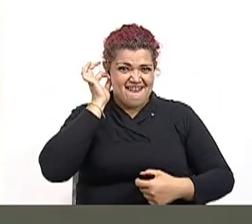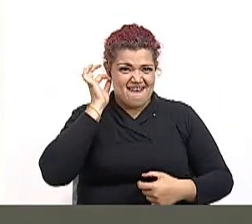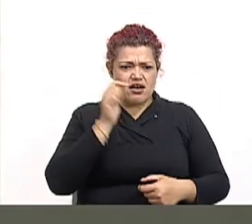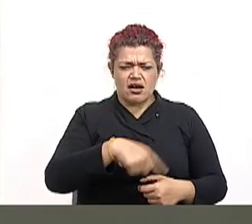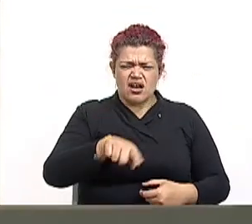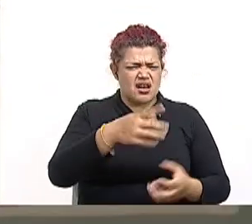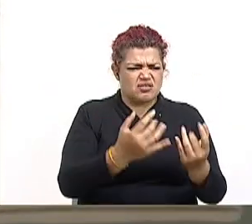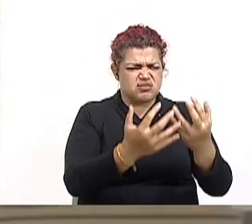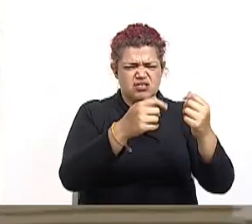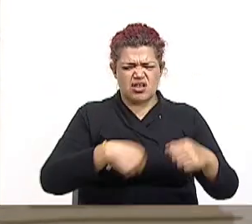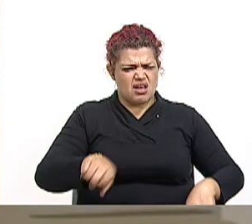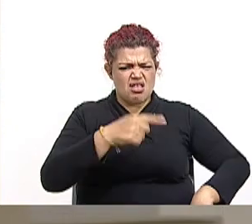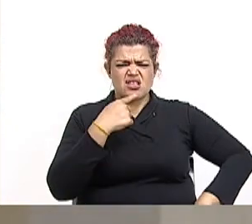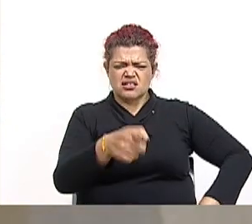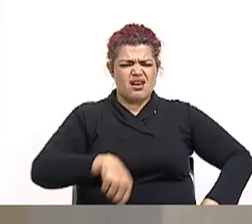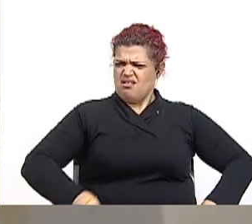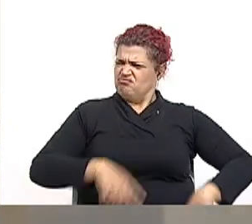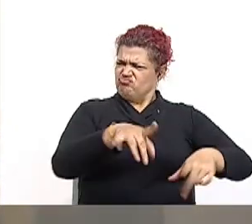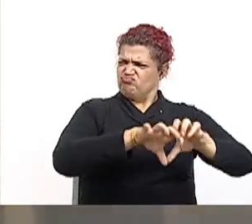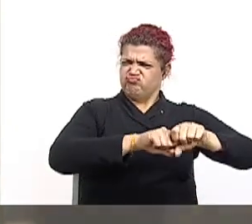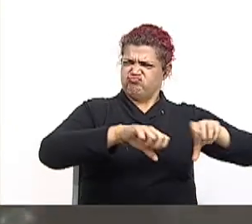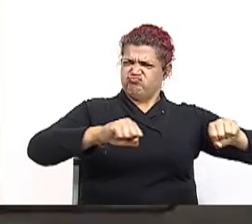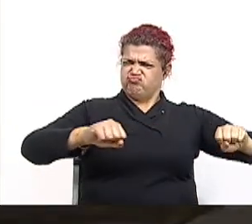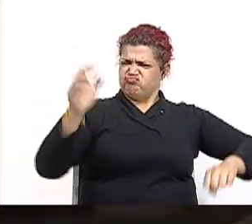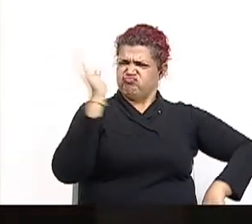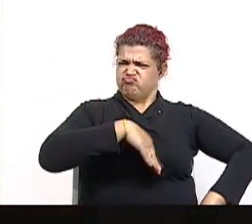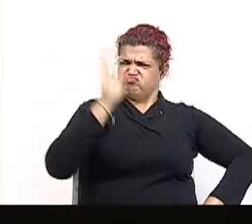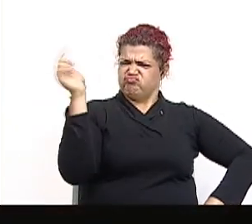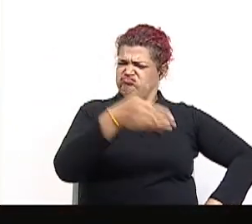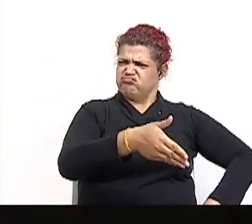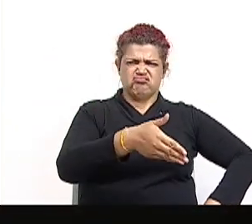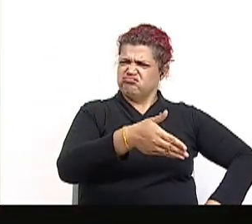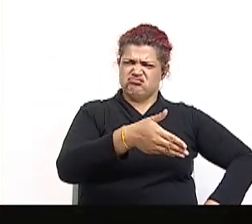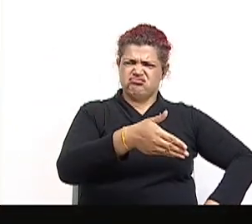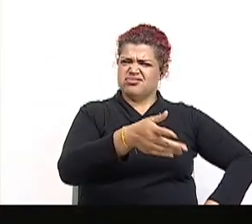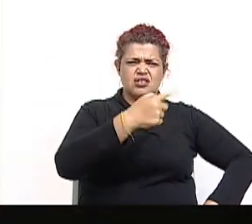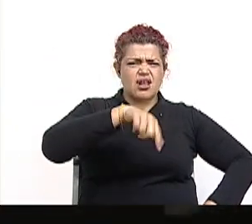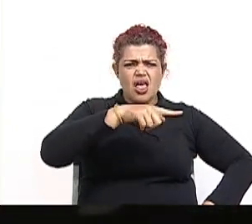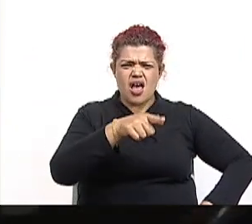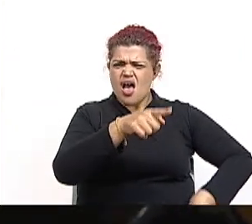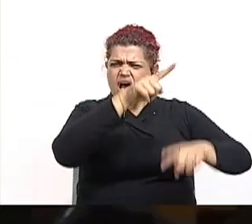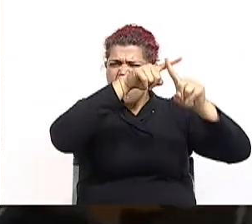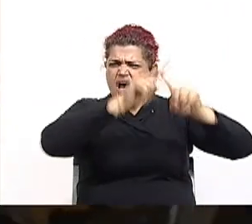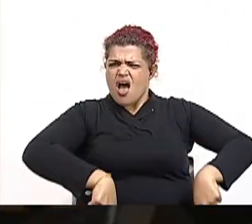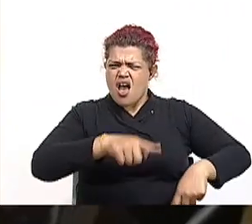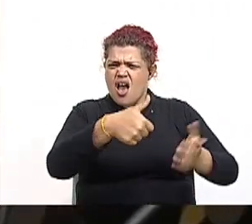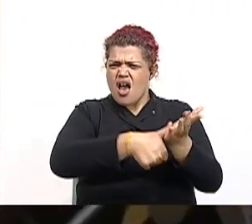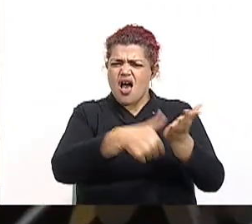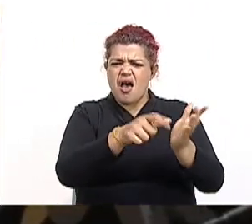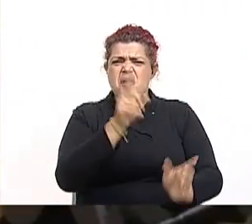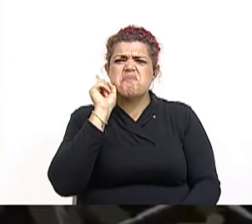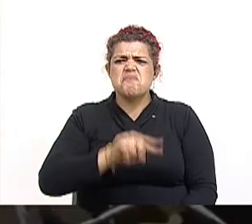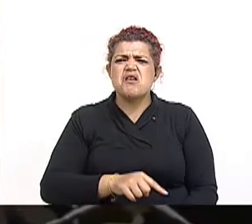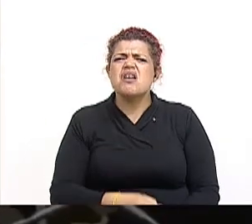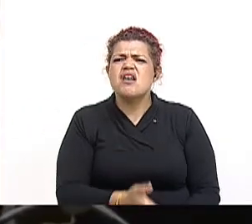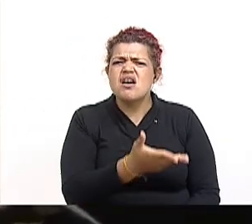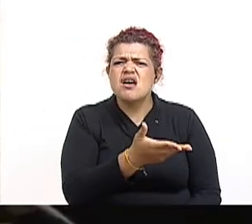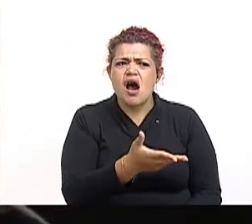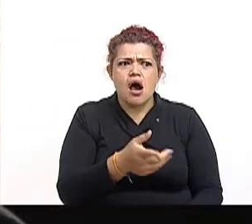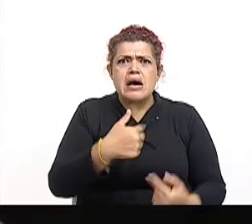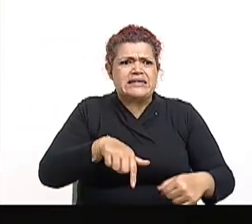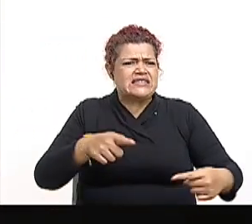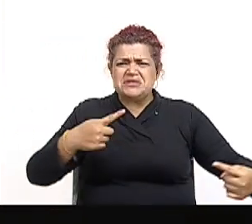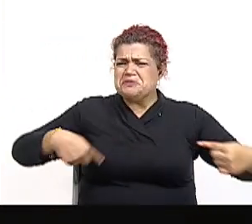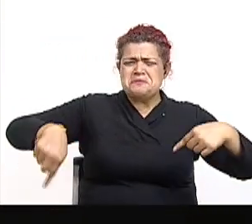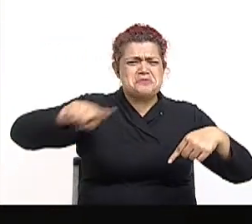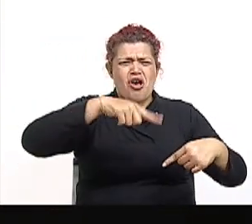suficientes para alegar a flauta electoral y terminar con la anulación de las elecciones. Este hecho propició una revolución